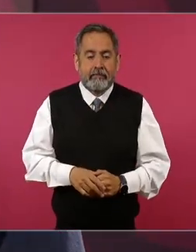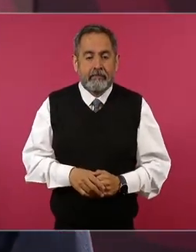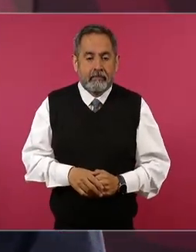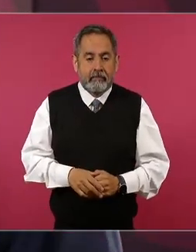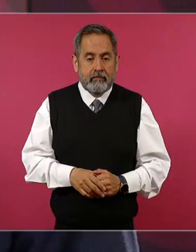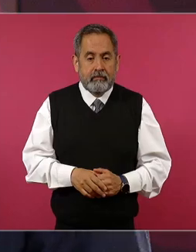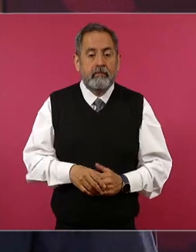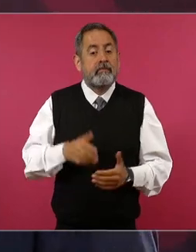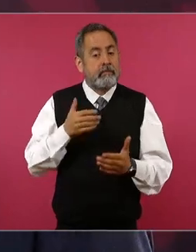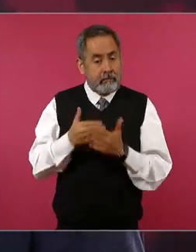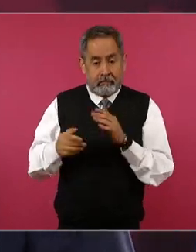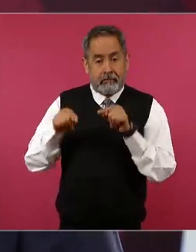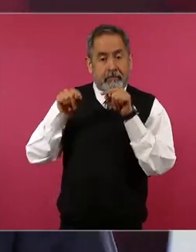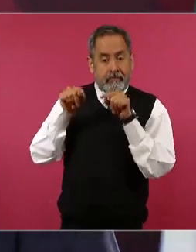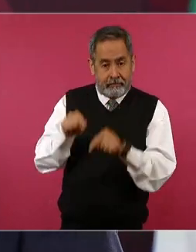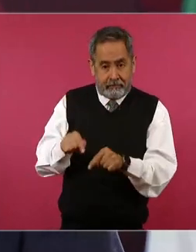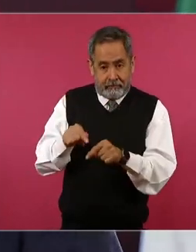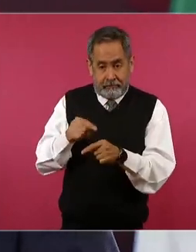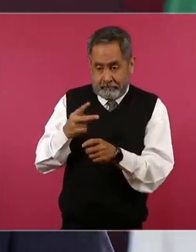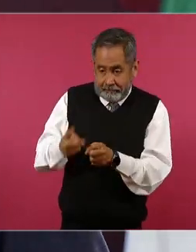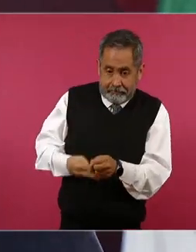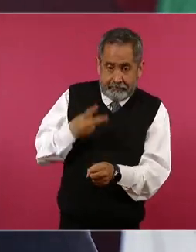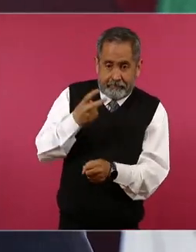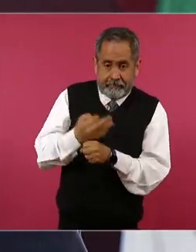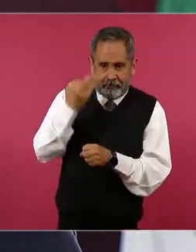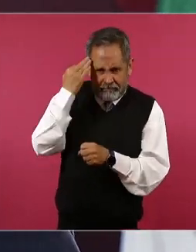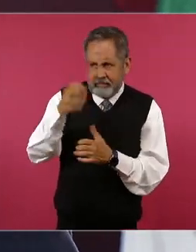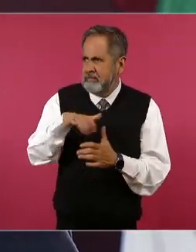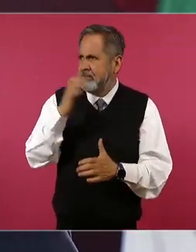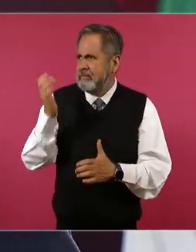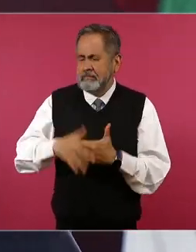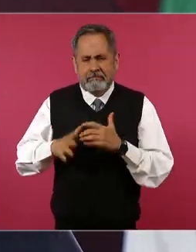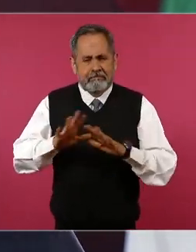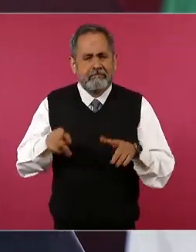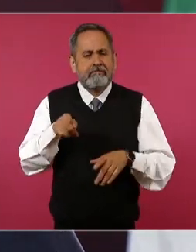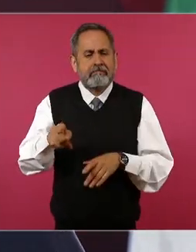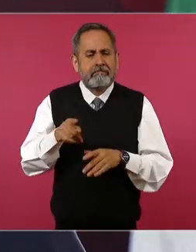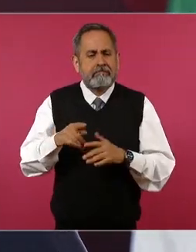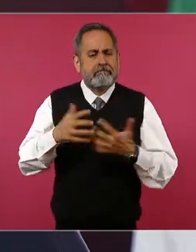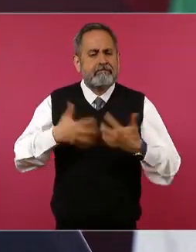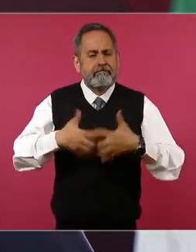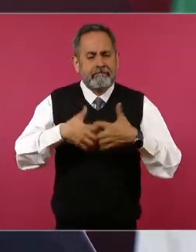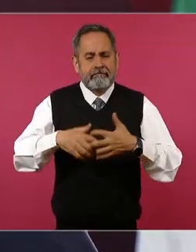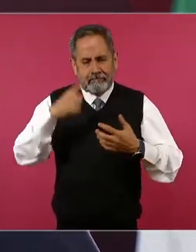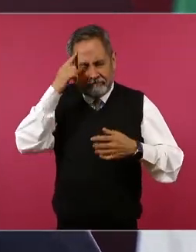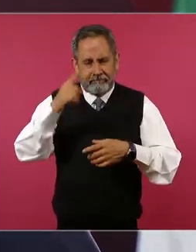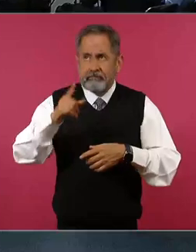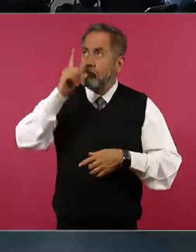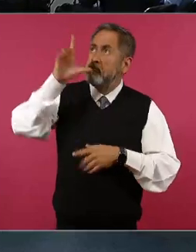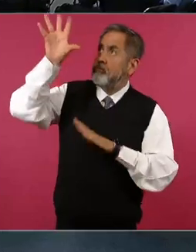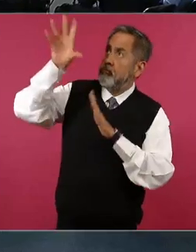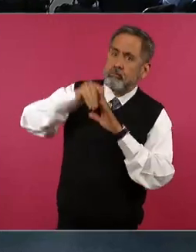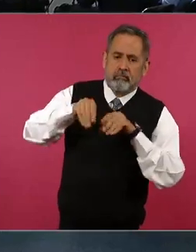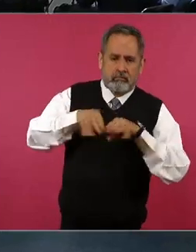se construye la segunda etapa ya se terminó de la planta fotovoltaica